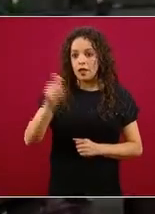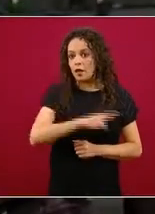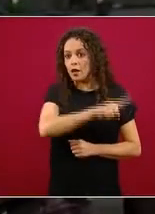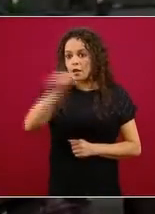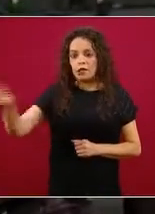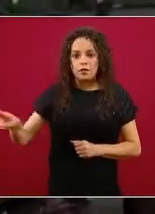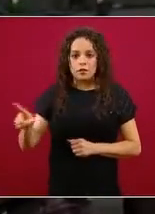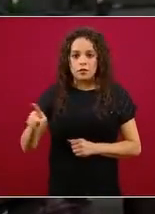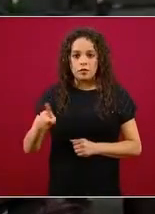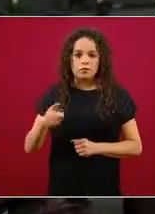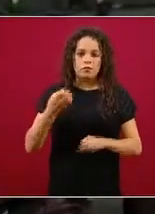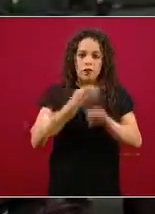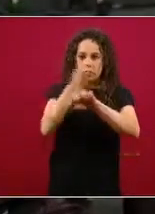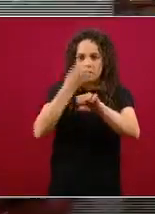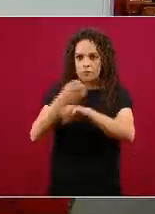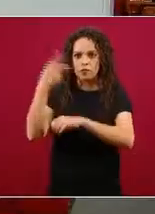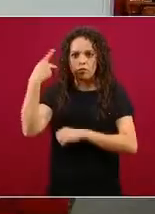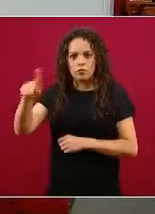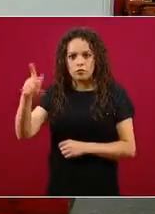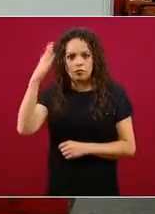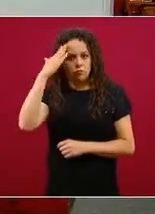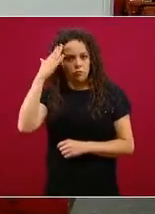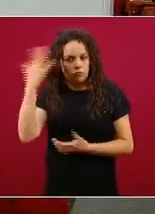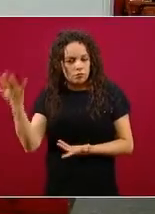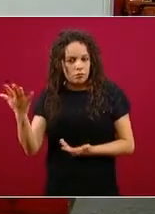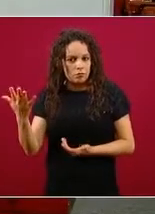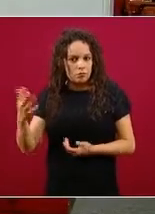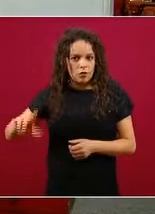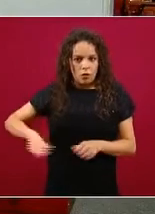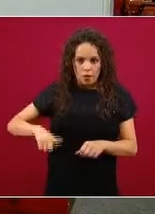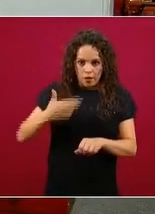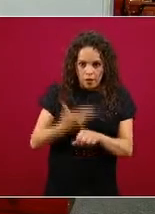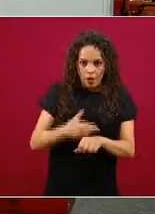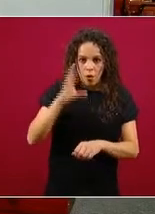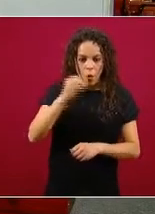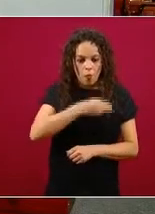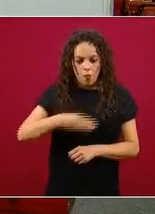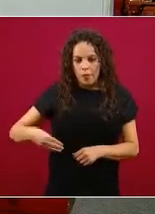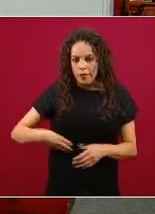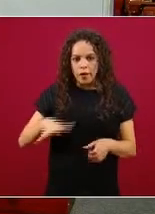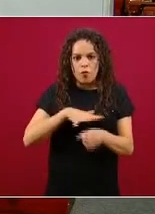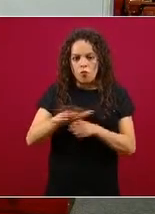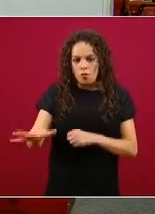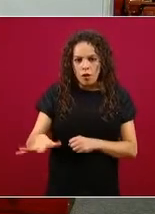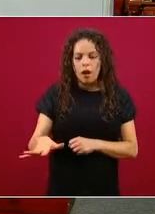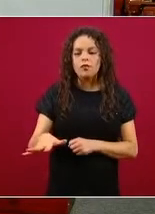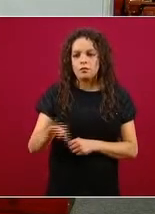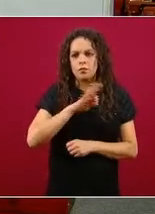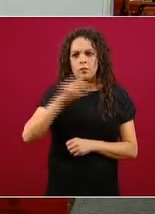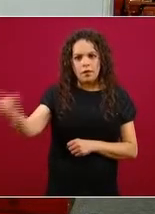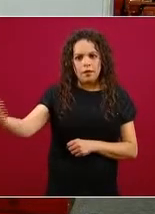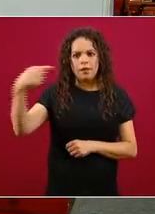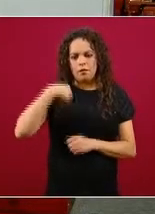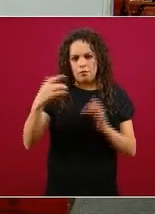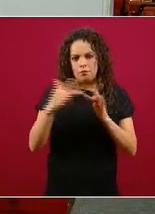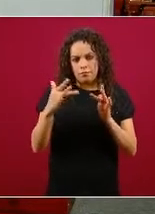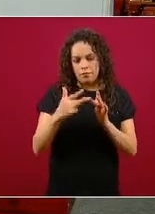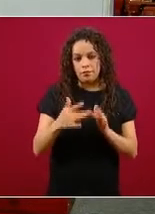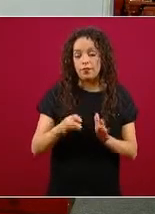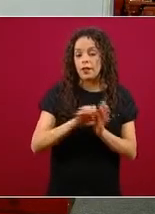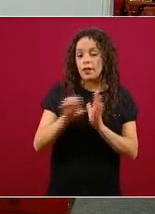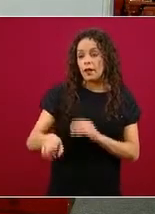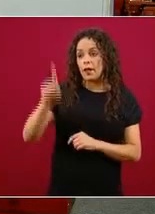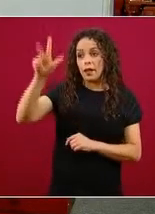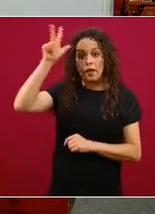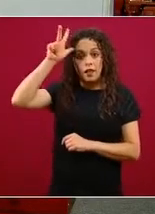estatales ha habido diálogo el ejemplo concreto de Hidalgo el gobernador Omar Fallad su